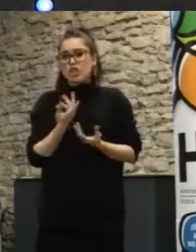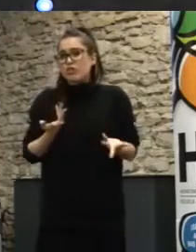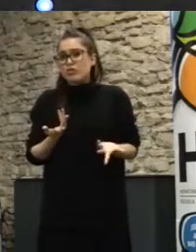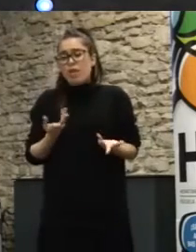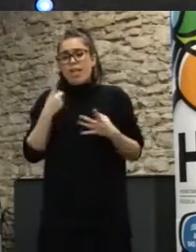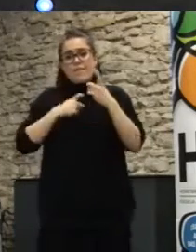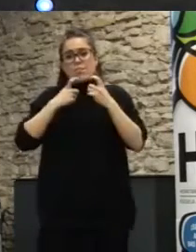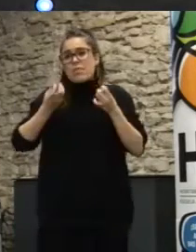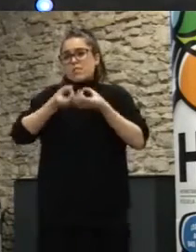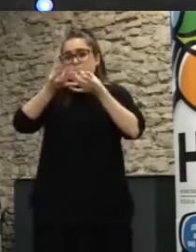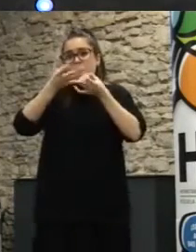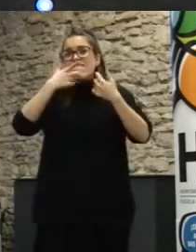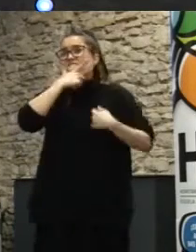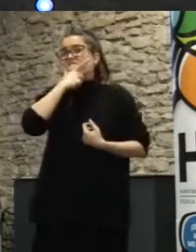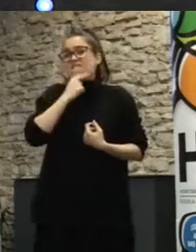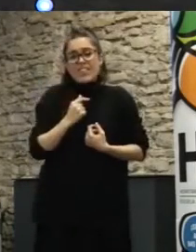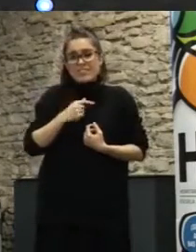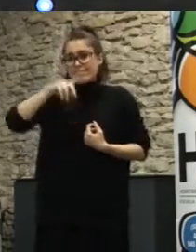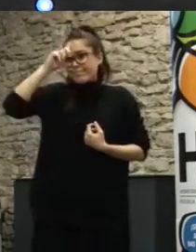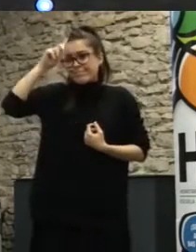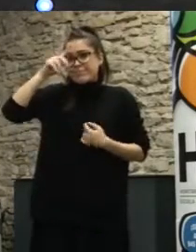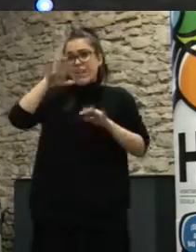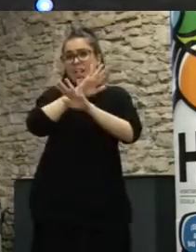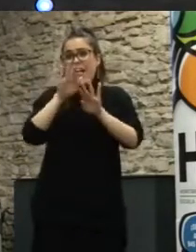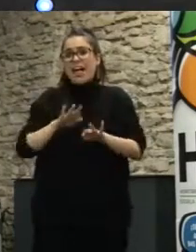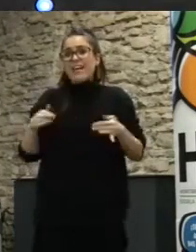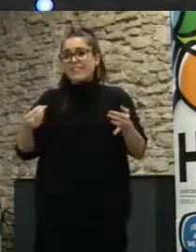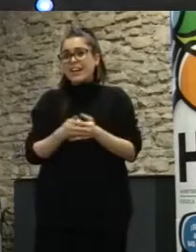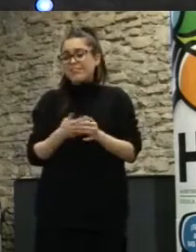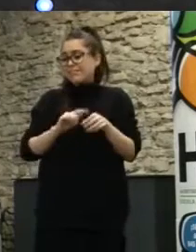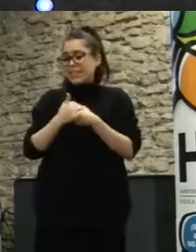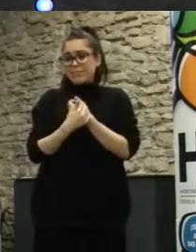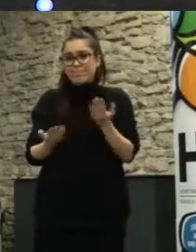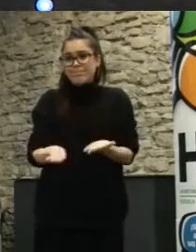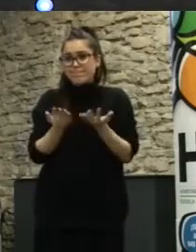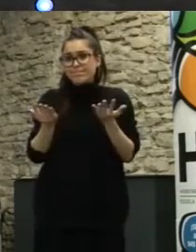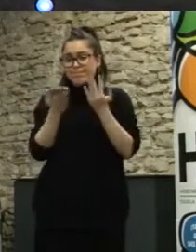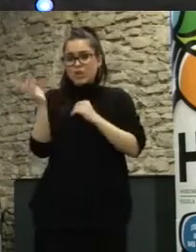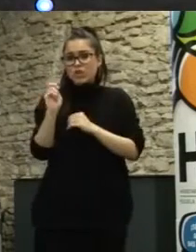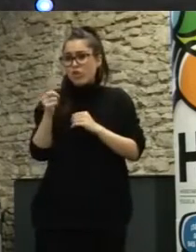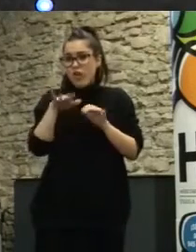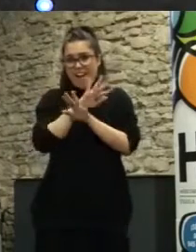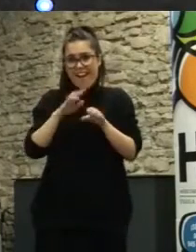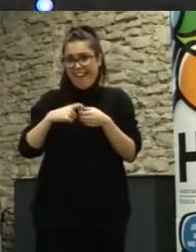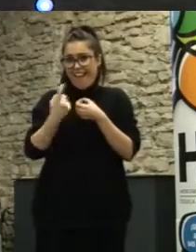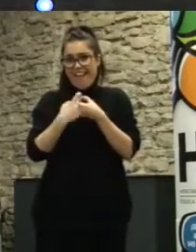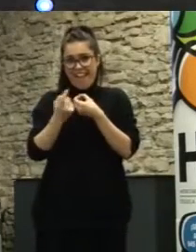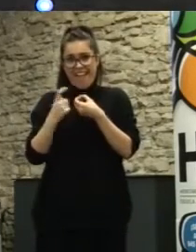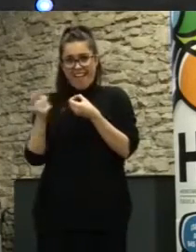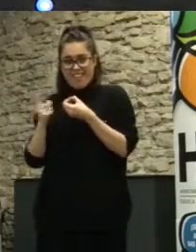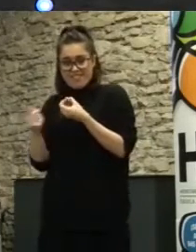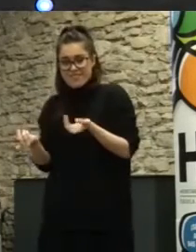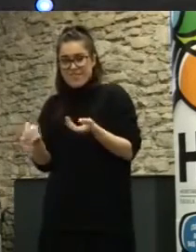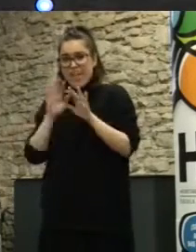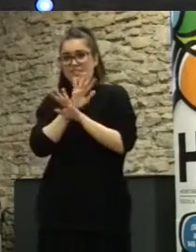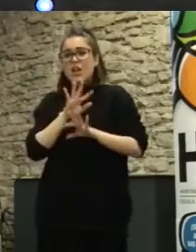de una manera sencilla lo que vamos a hacer, lo que estamos haciendo es restringir participación e incrementar un sesgo en esa participación. Es decir, que solamente un